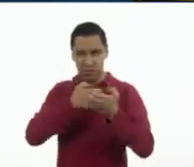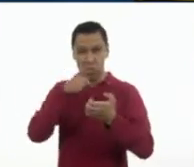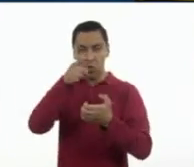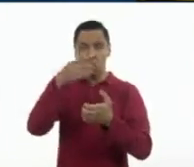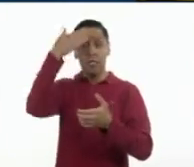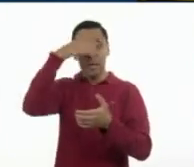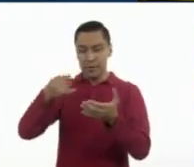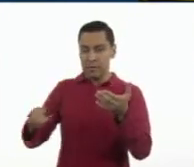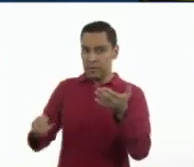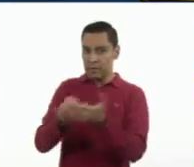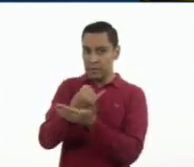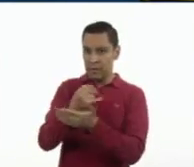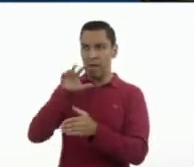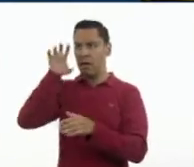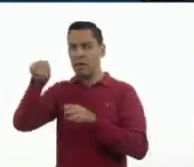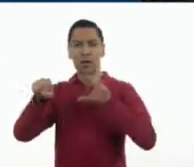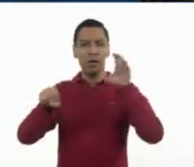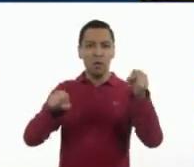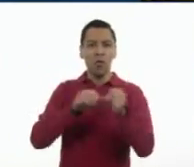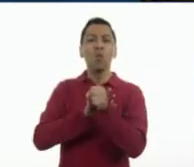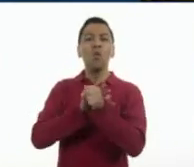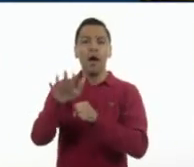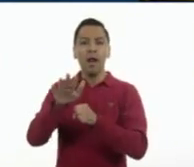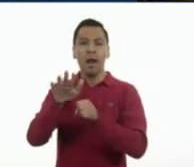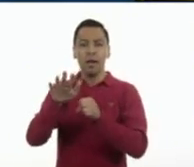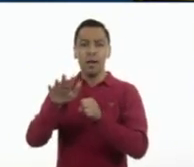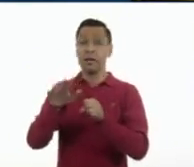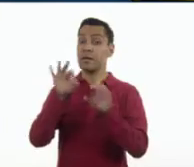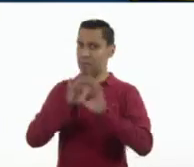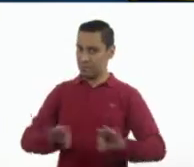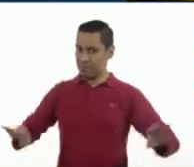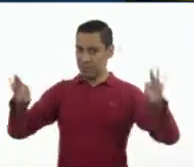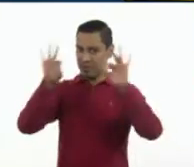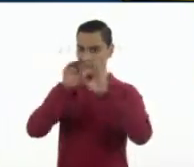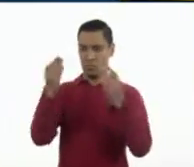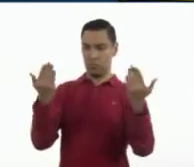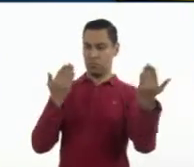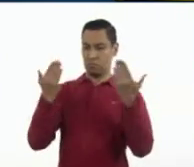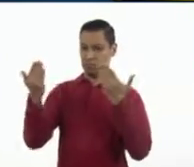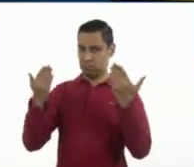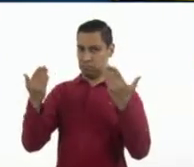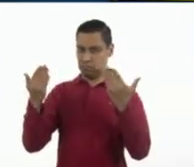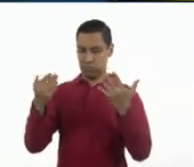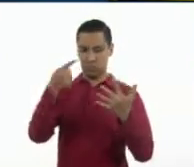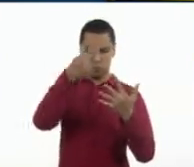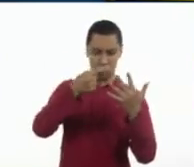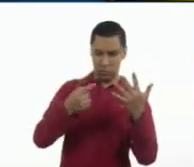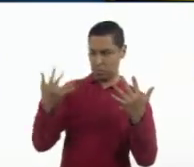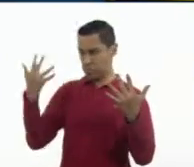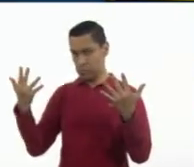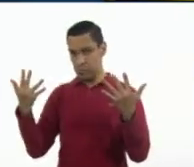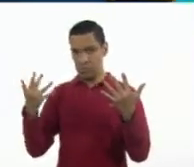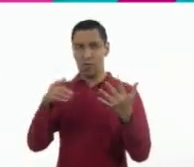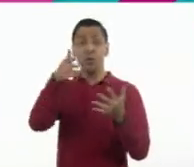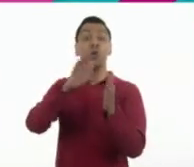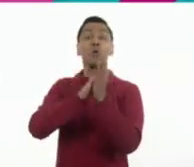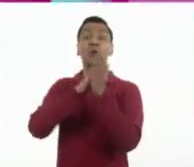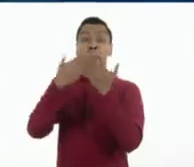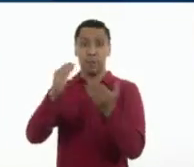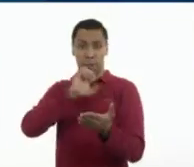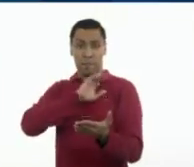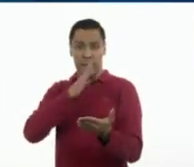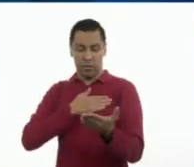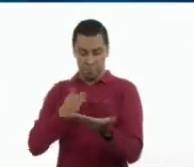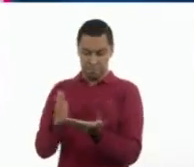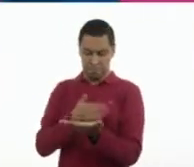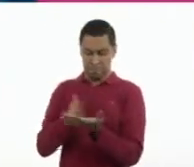decisión a la hora de elegir un producto o servicio, es importante que vayan viendo sus partes. Recuerden consultar su libro de español en